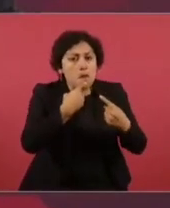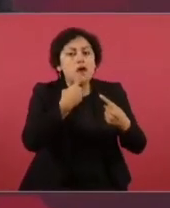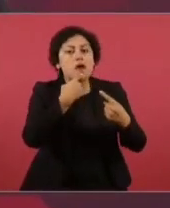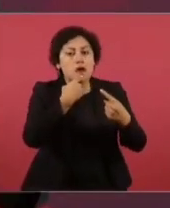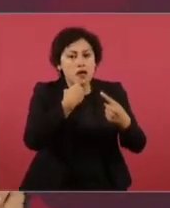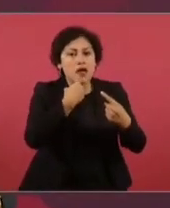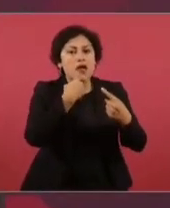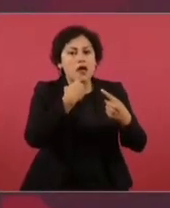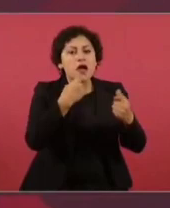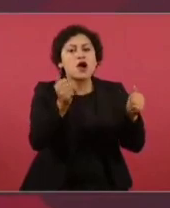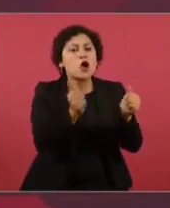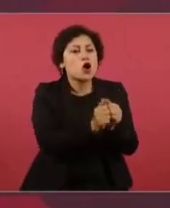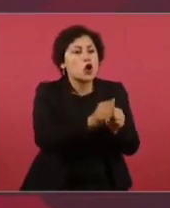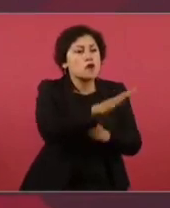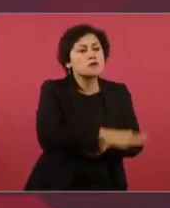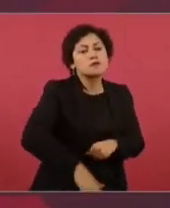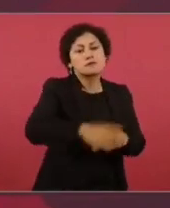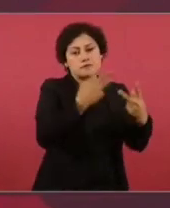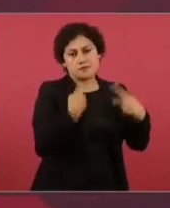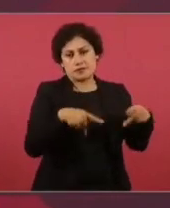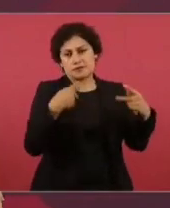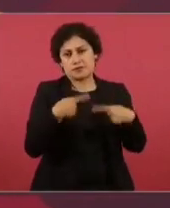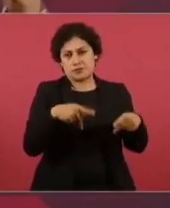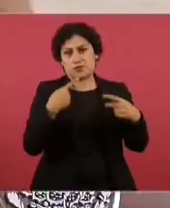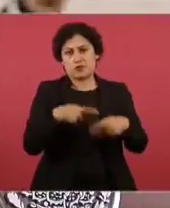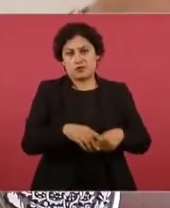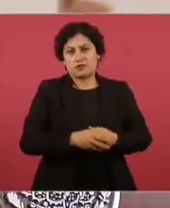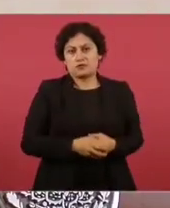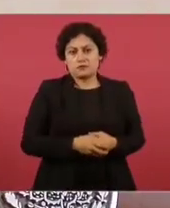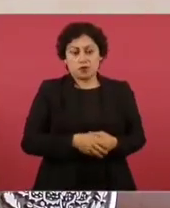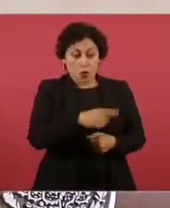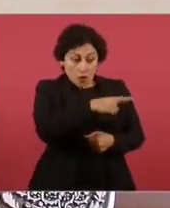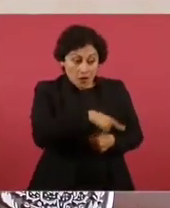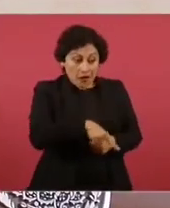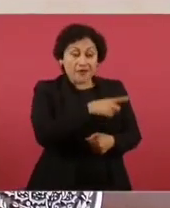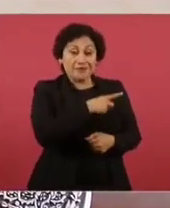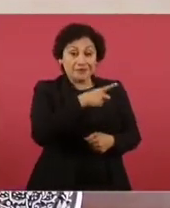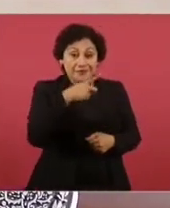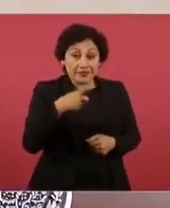con la gente, informar a la gente,